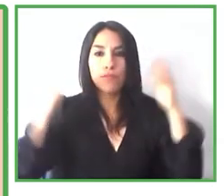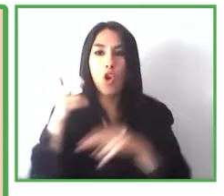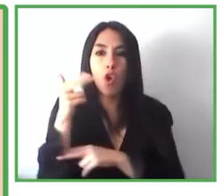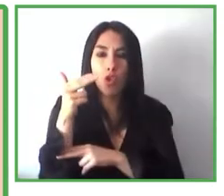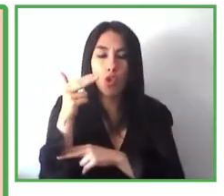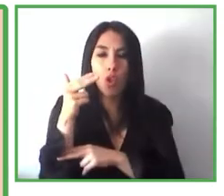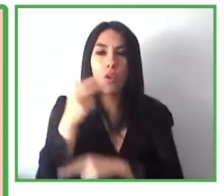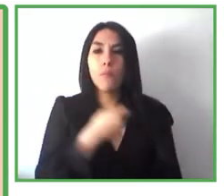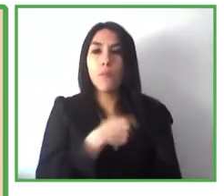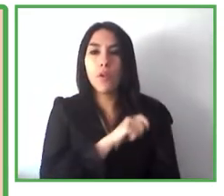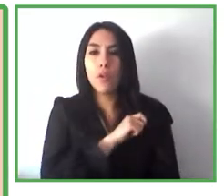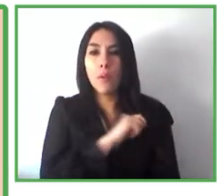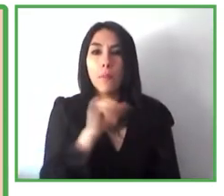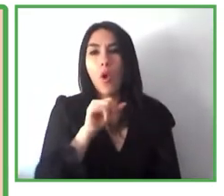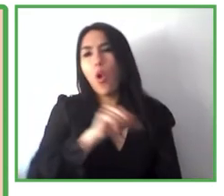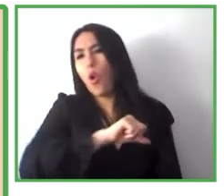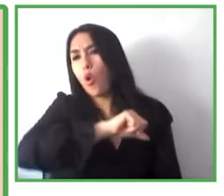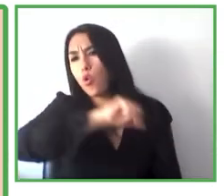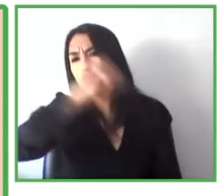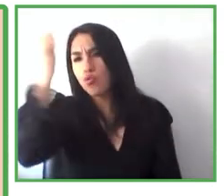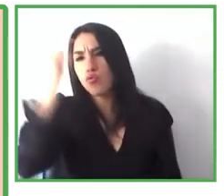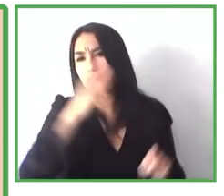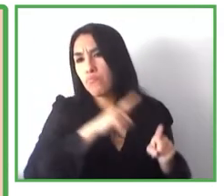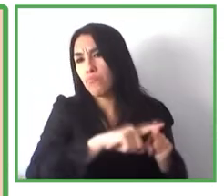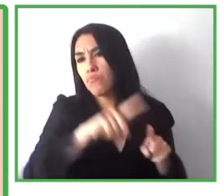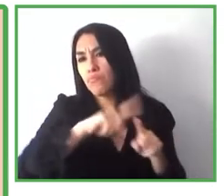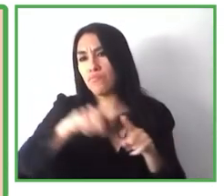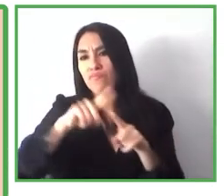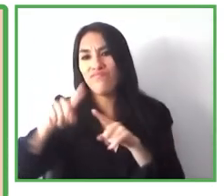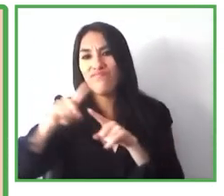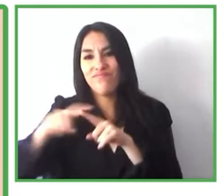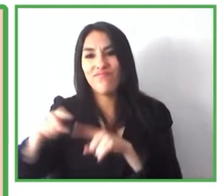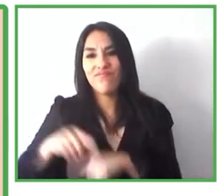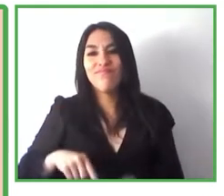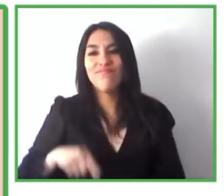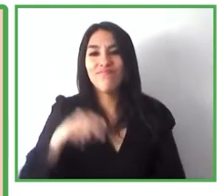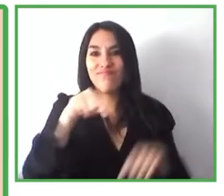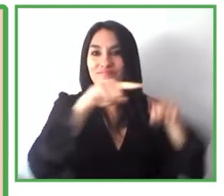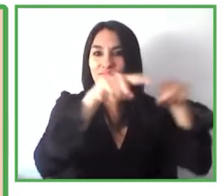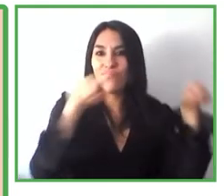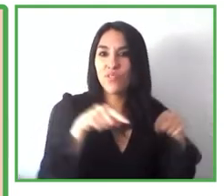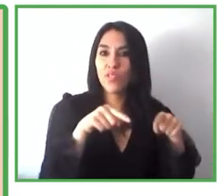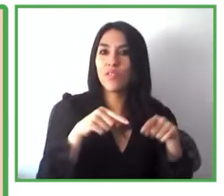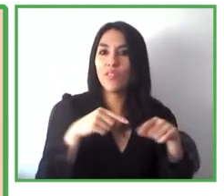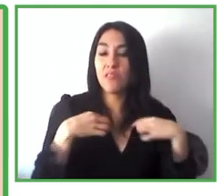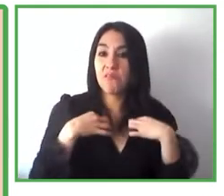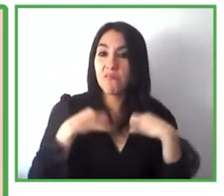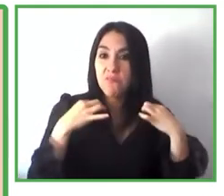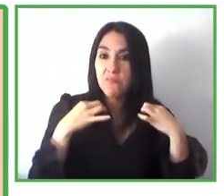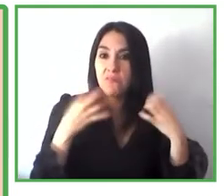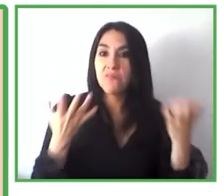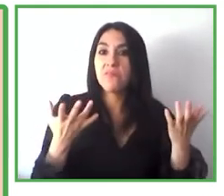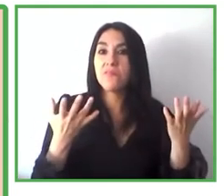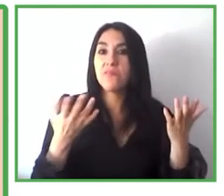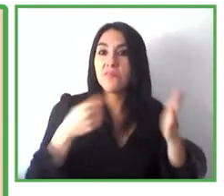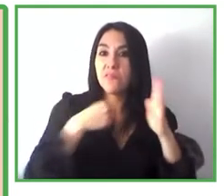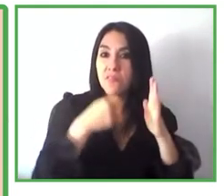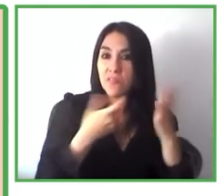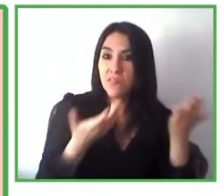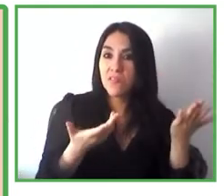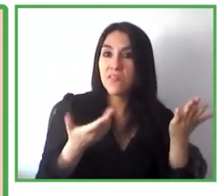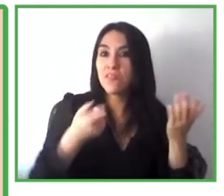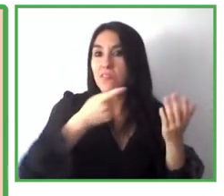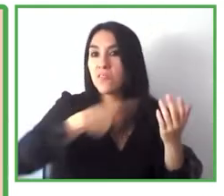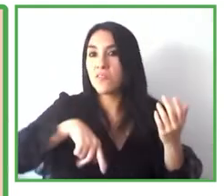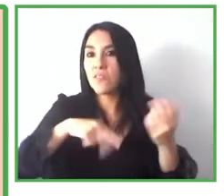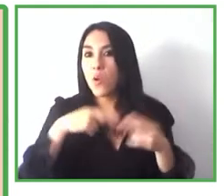ámbito de retail de tiendas donde de la mano de un nuevo proyecto el proyecto Vita hemos utilizado estas tecnologías que os he presentado